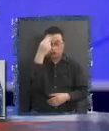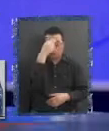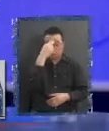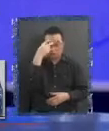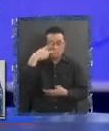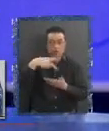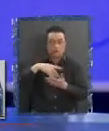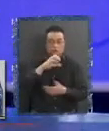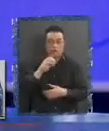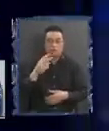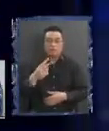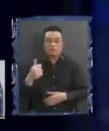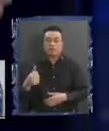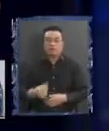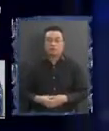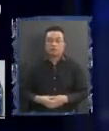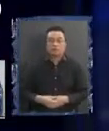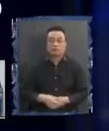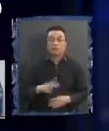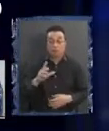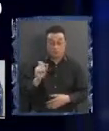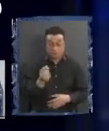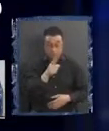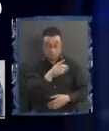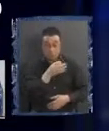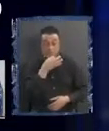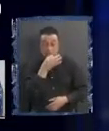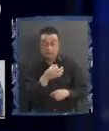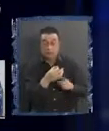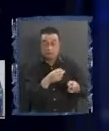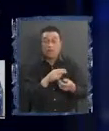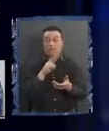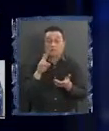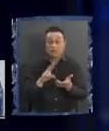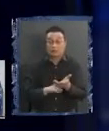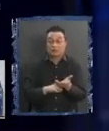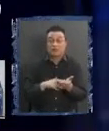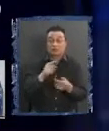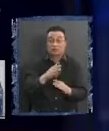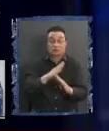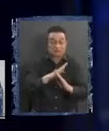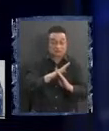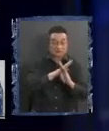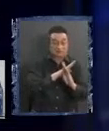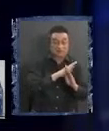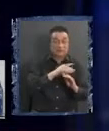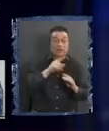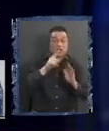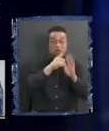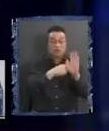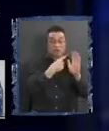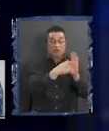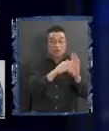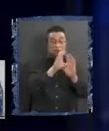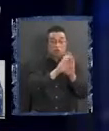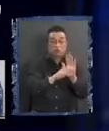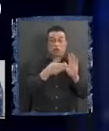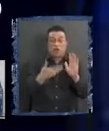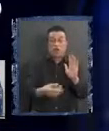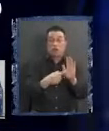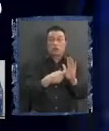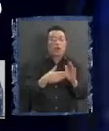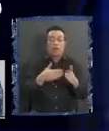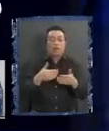Lo primero es que a lo que dice Francisco efectivamente drogar la constitución actual sería un efecto natural